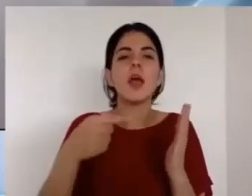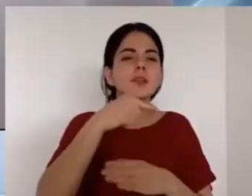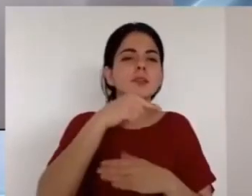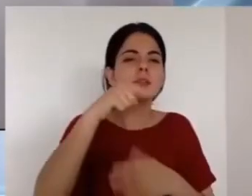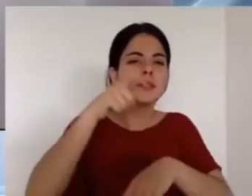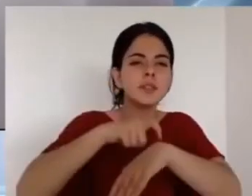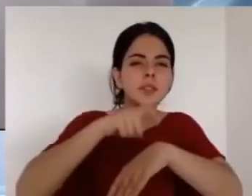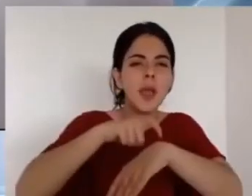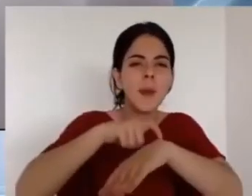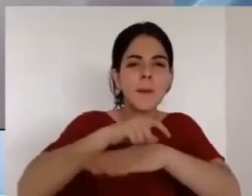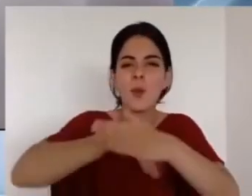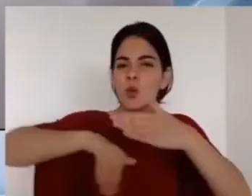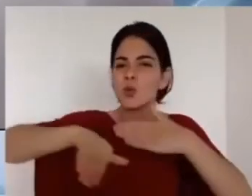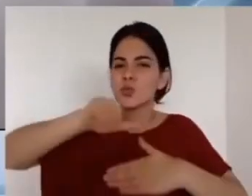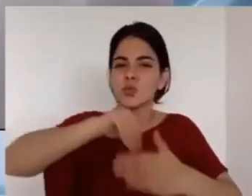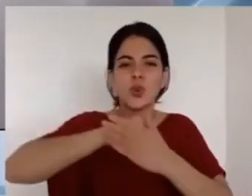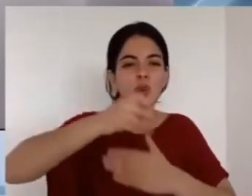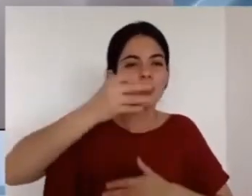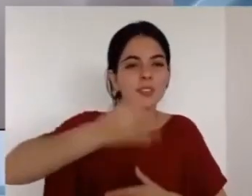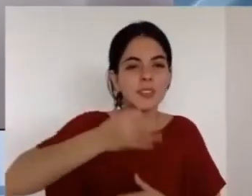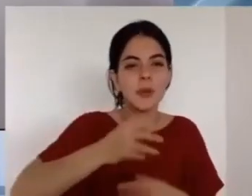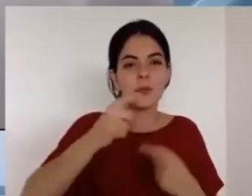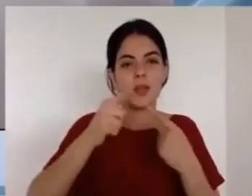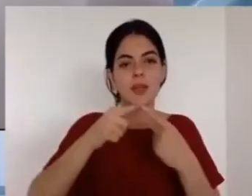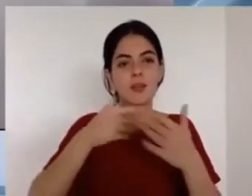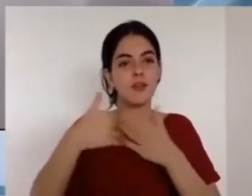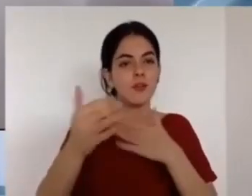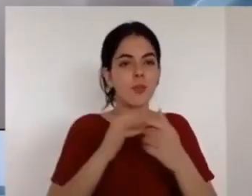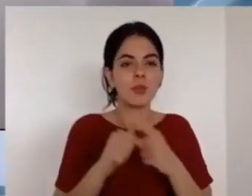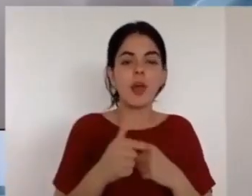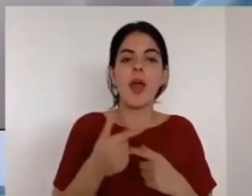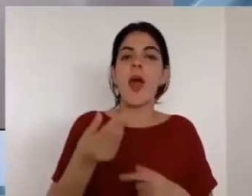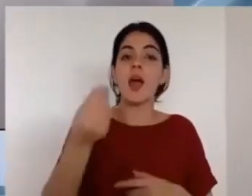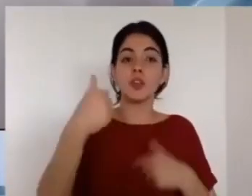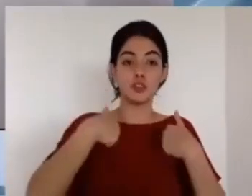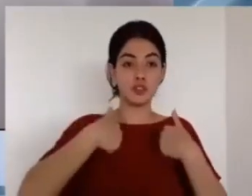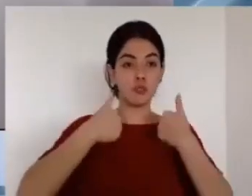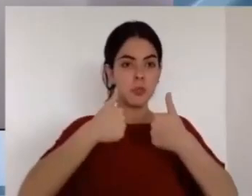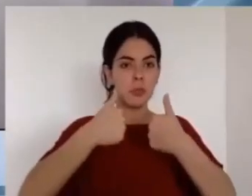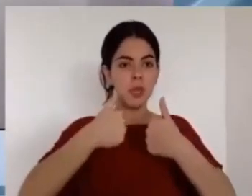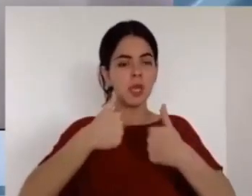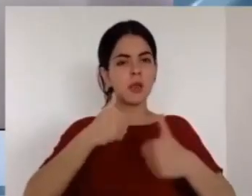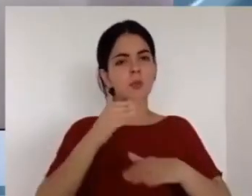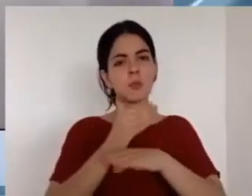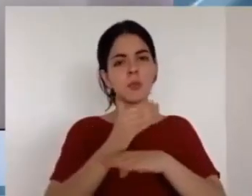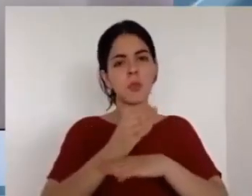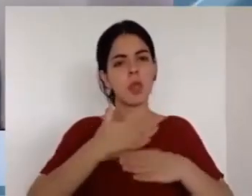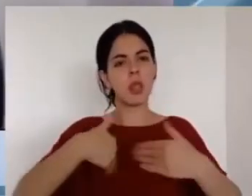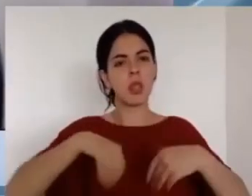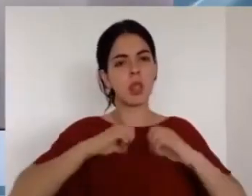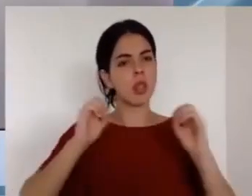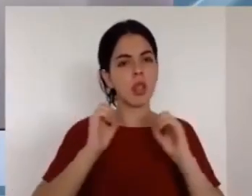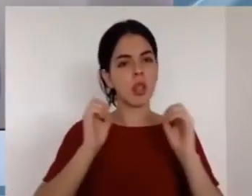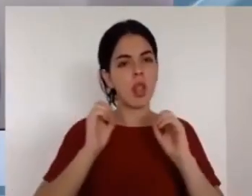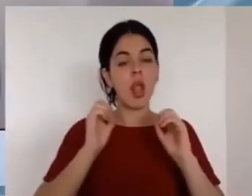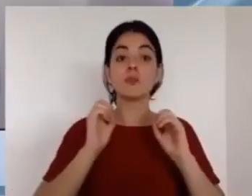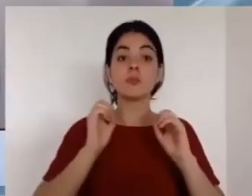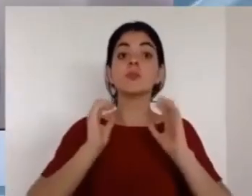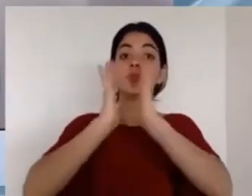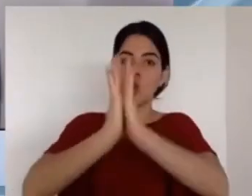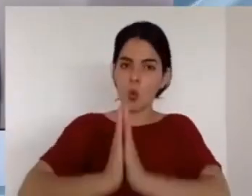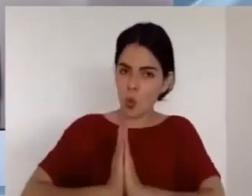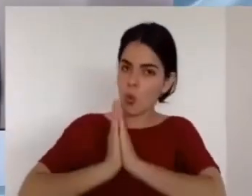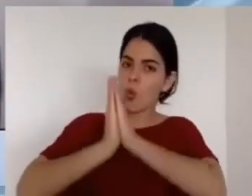entonces en todo tiempo y dice con toda oración y súplica en el